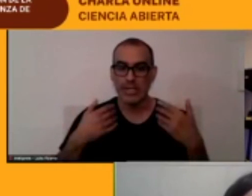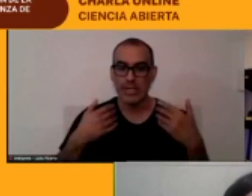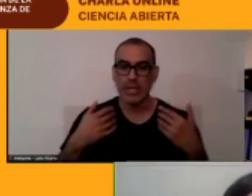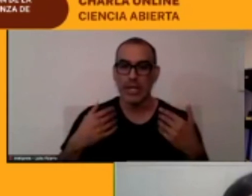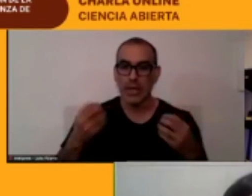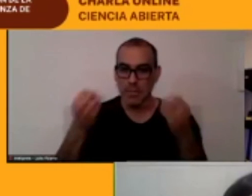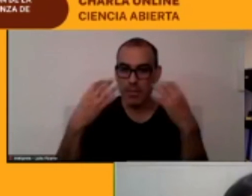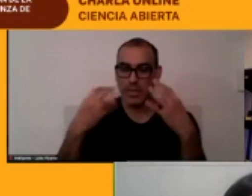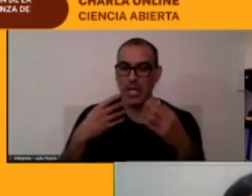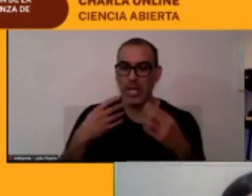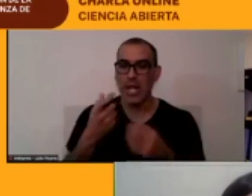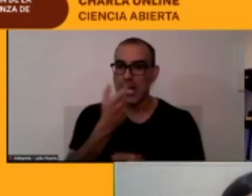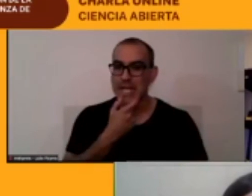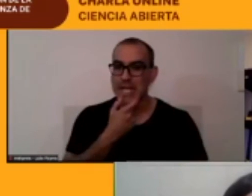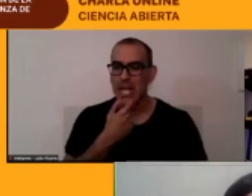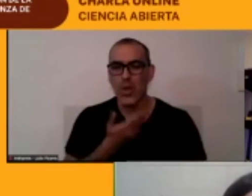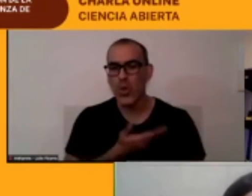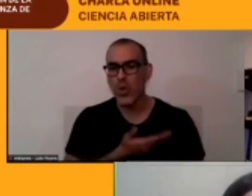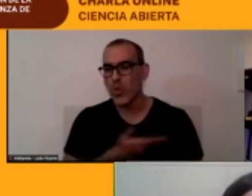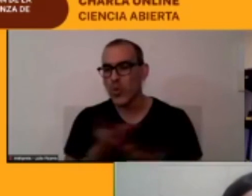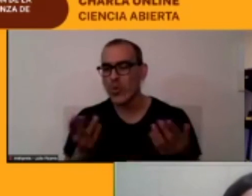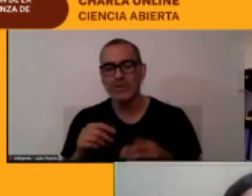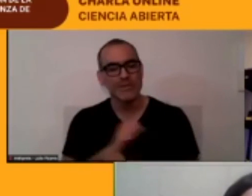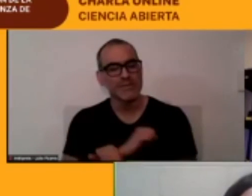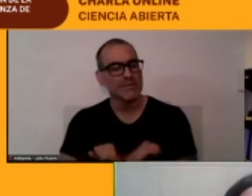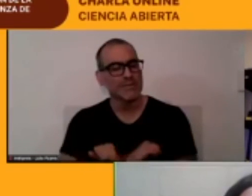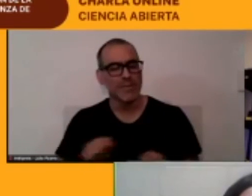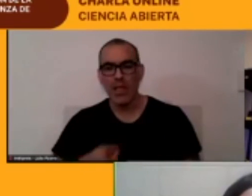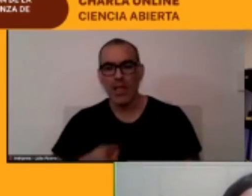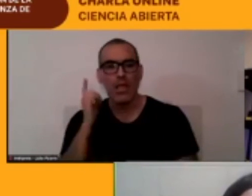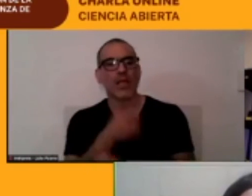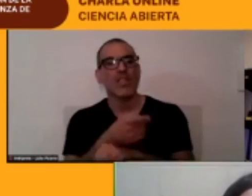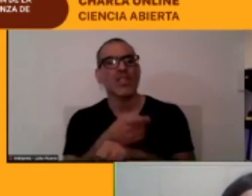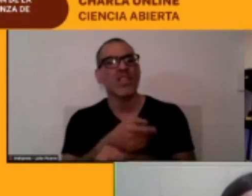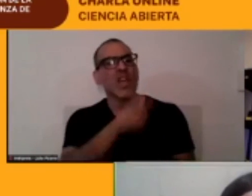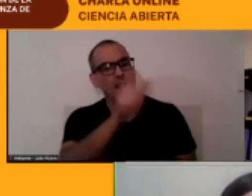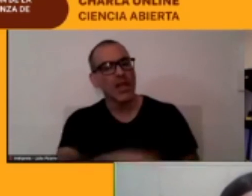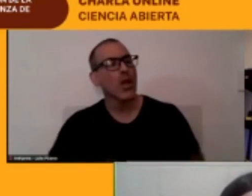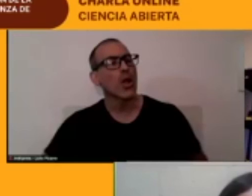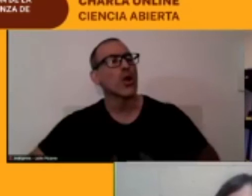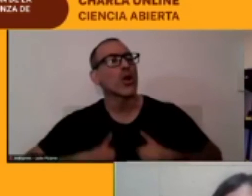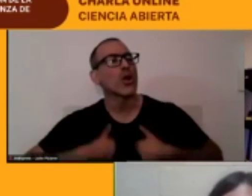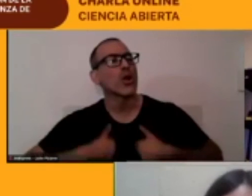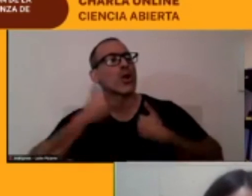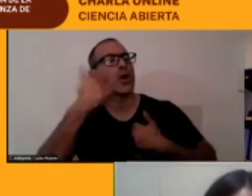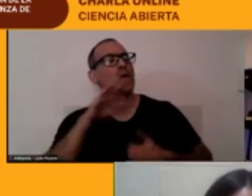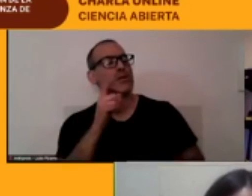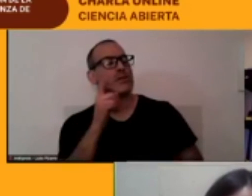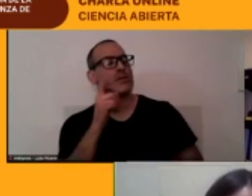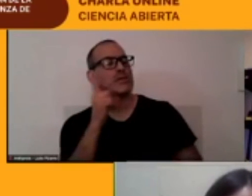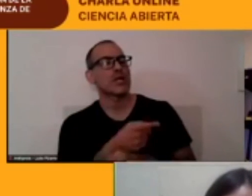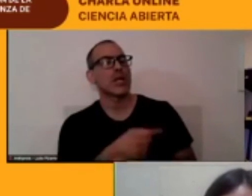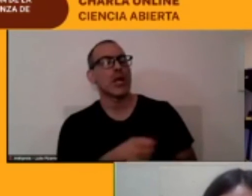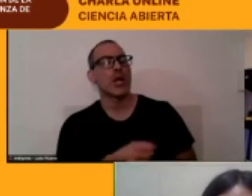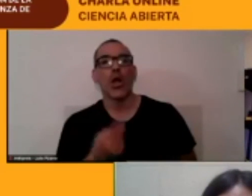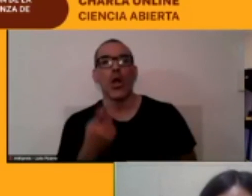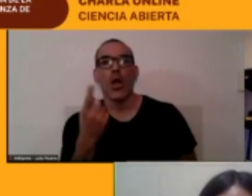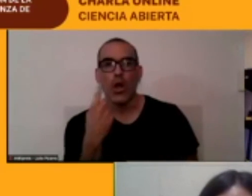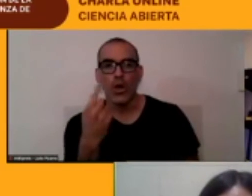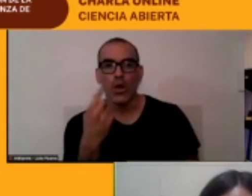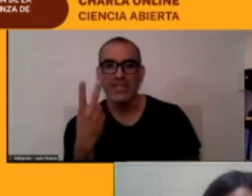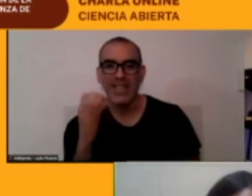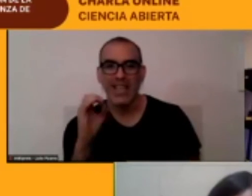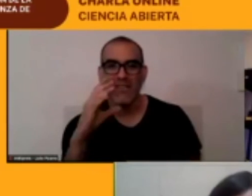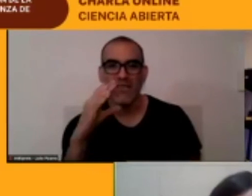exigirle a un adolescente que te pronuncie las once vocales del inglés porque el rango del español son solo cinco vocales